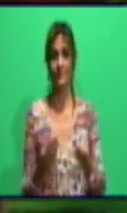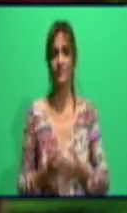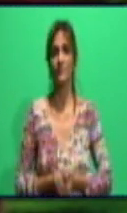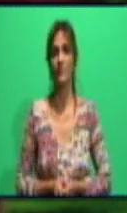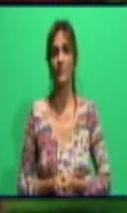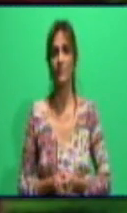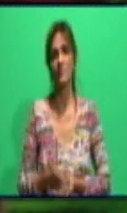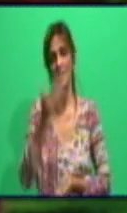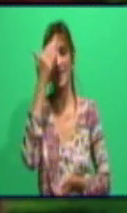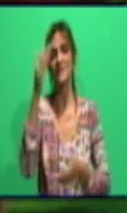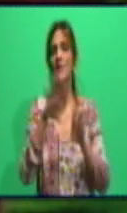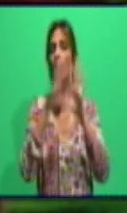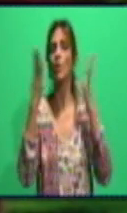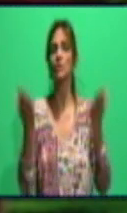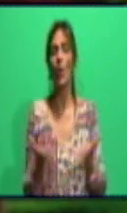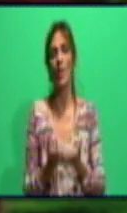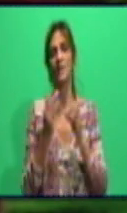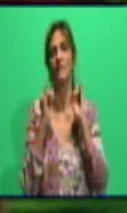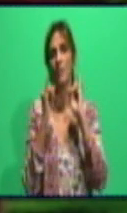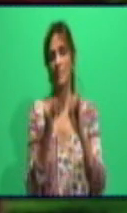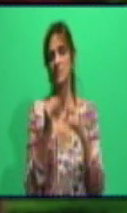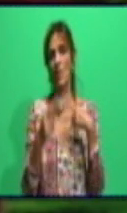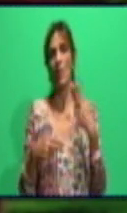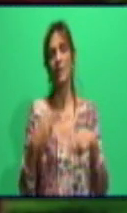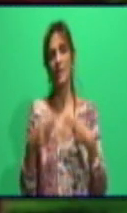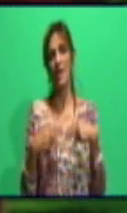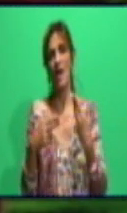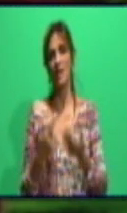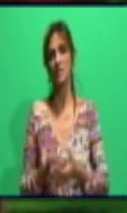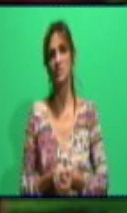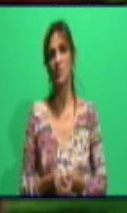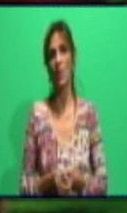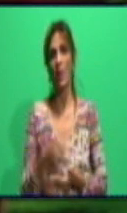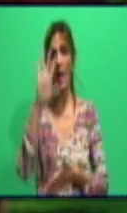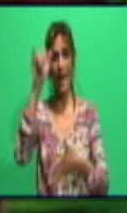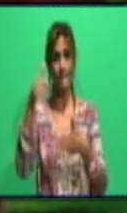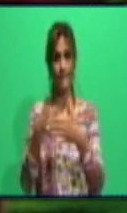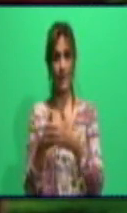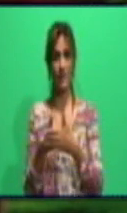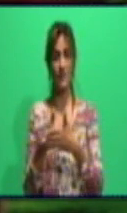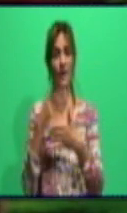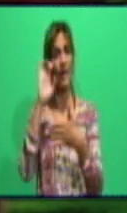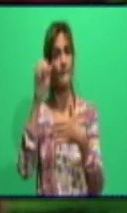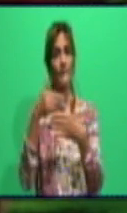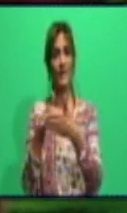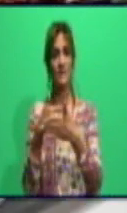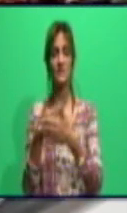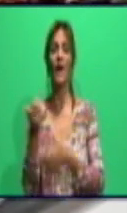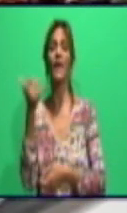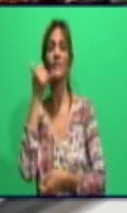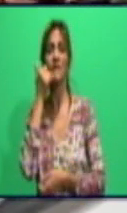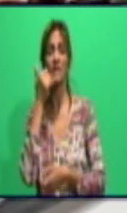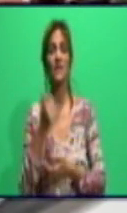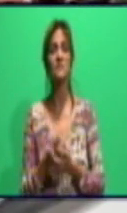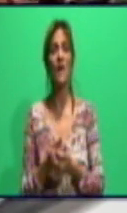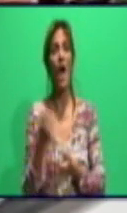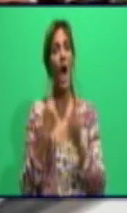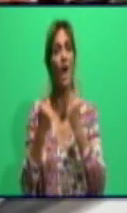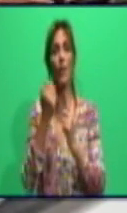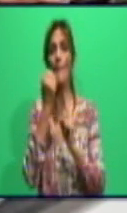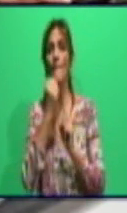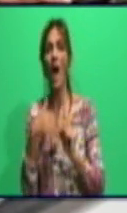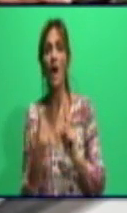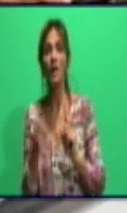esta información que has dado hoy a los televidentes de nuestro panel informativo. ¿Algo más que quisieras agregar